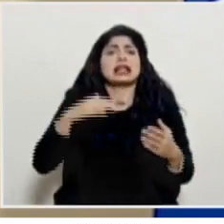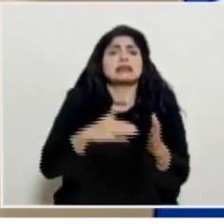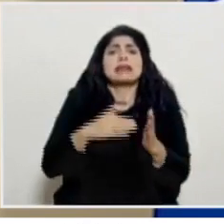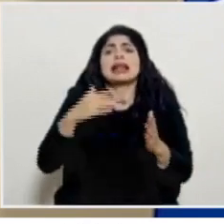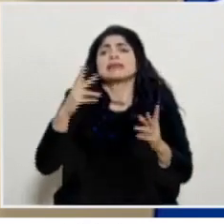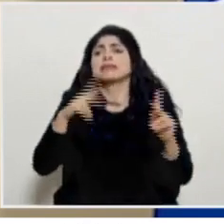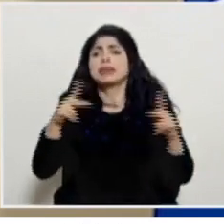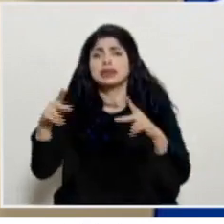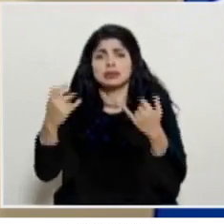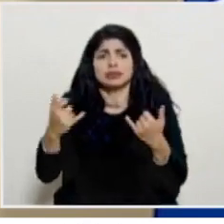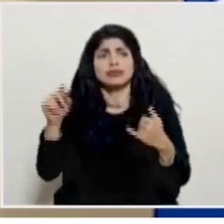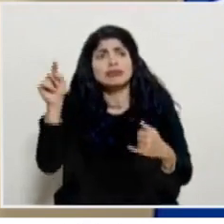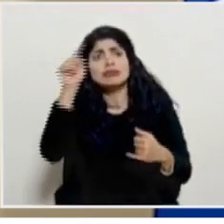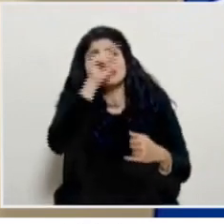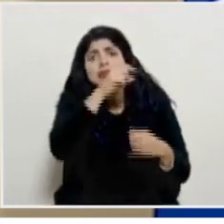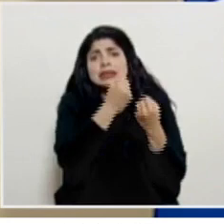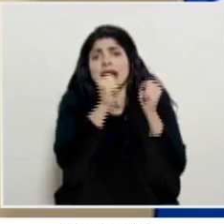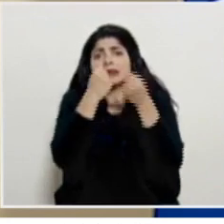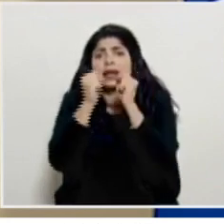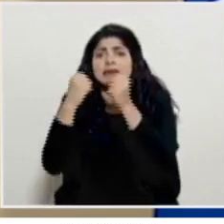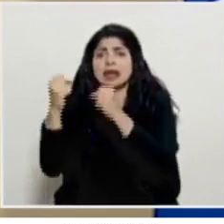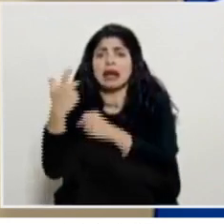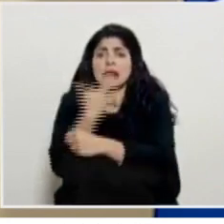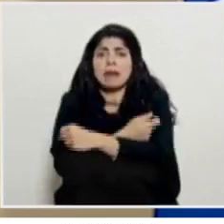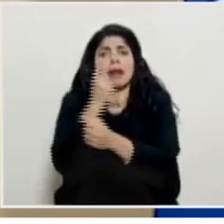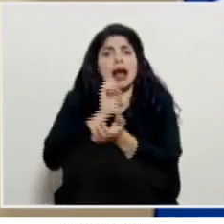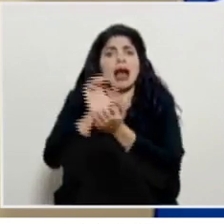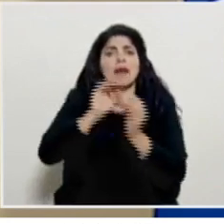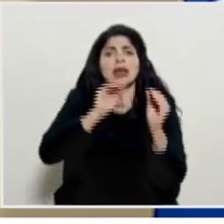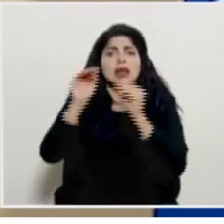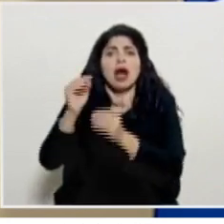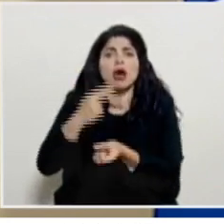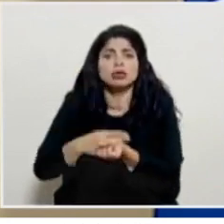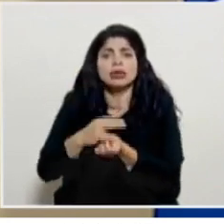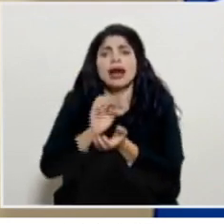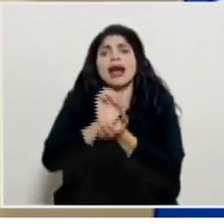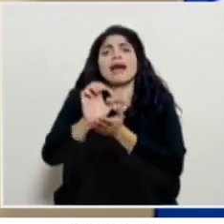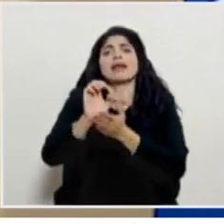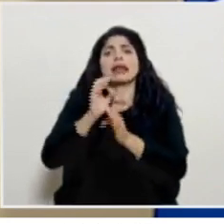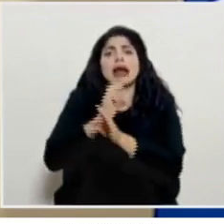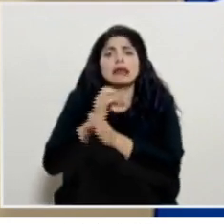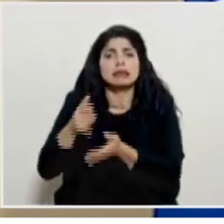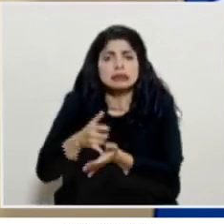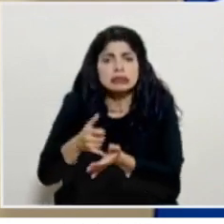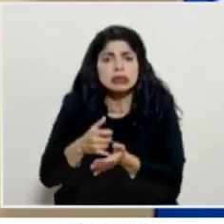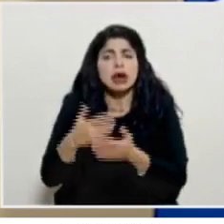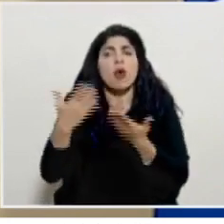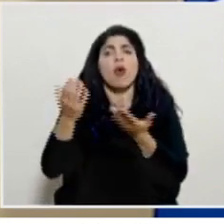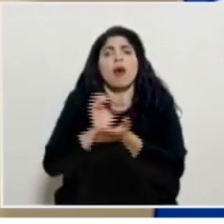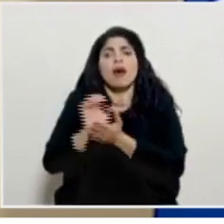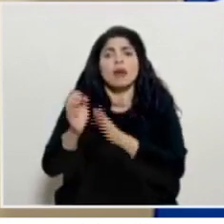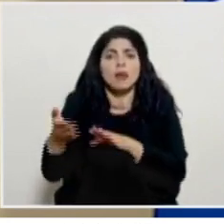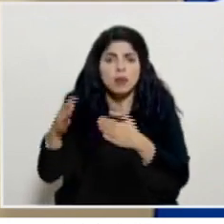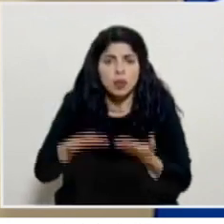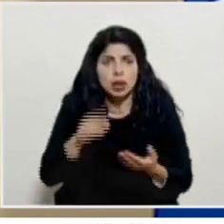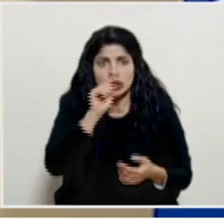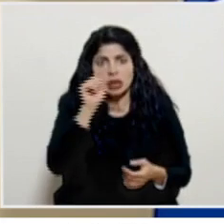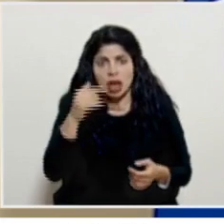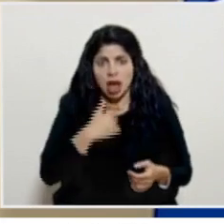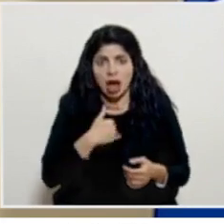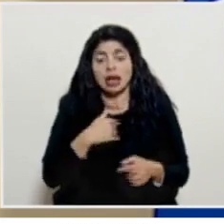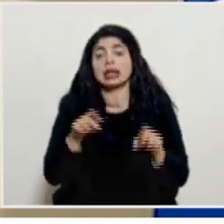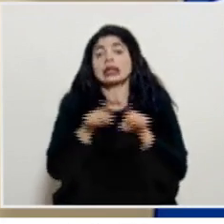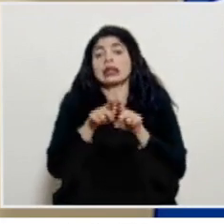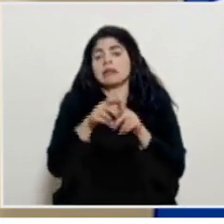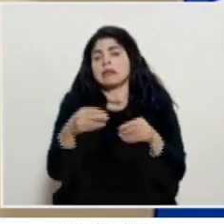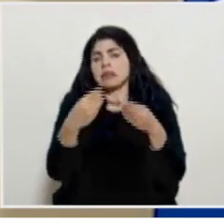personas que se están salvando de una hospitalización en una UCI o eventualmente de muerte. Y también para